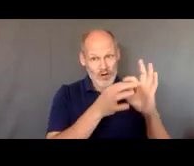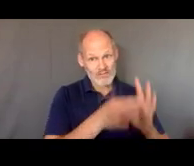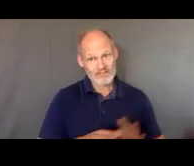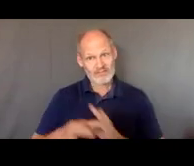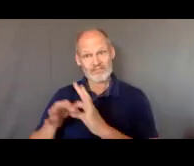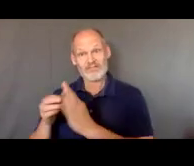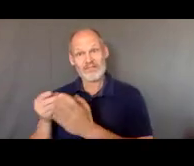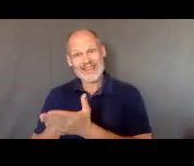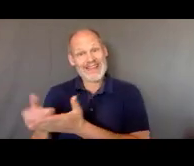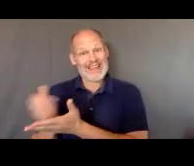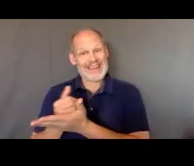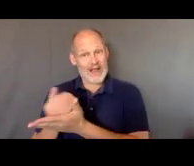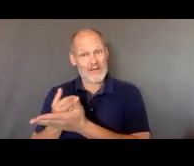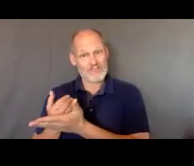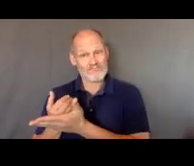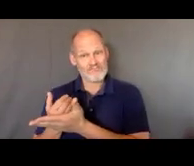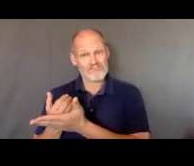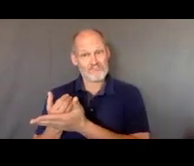puede recibir ayuda legal